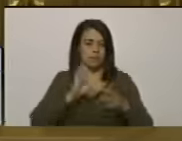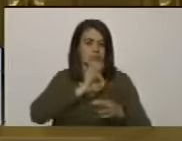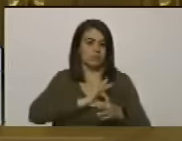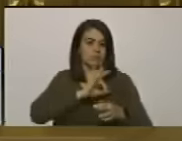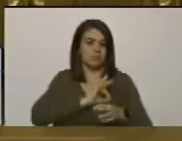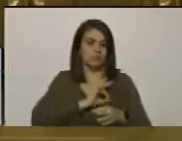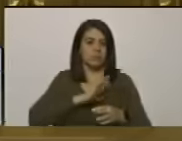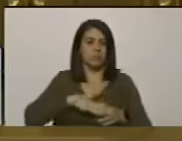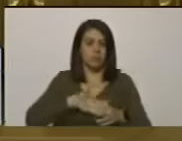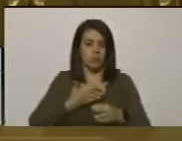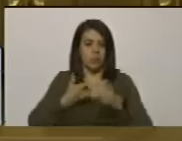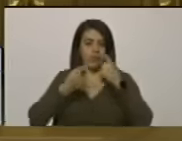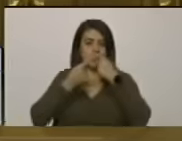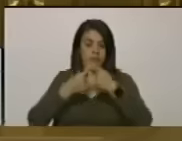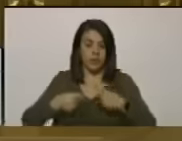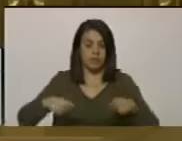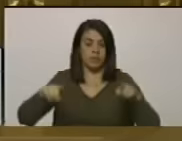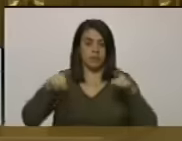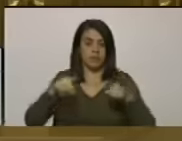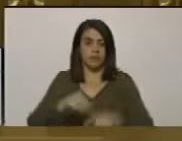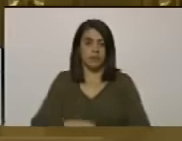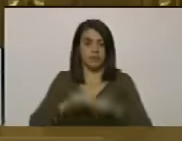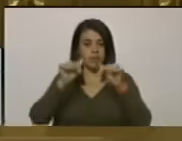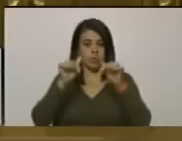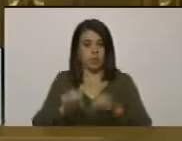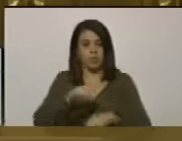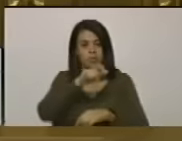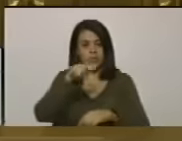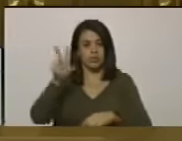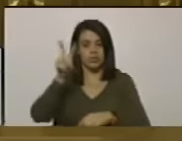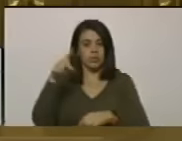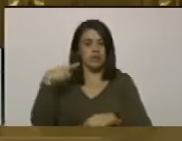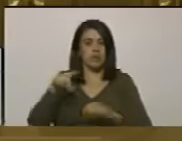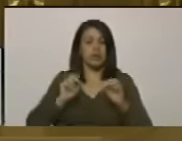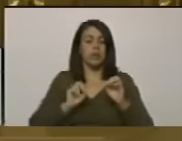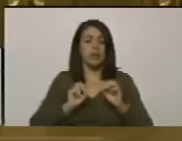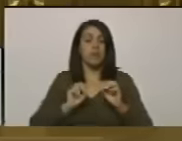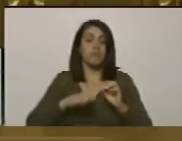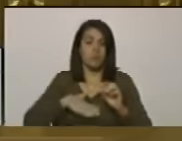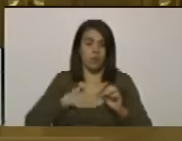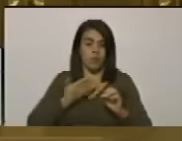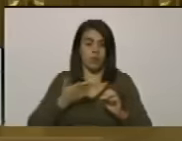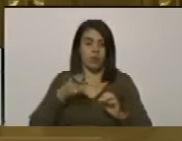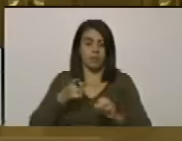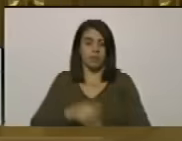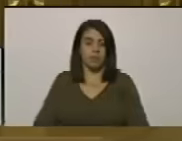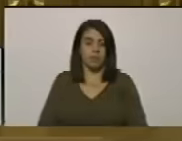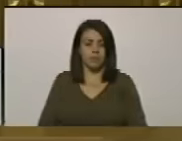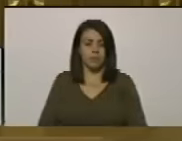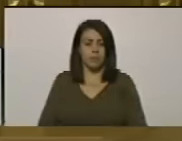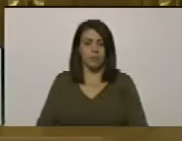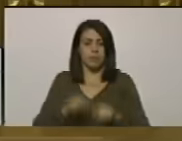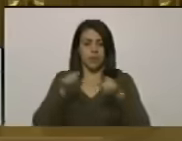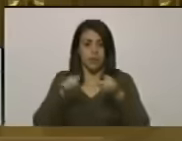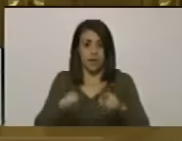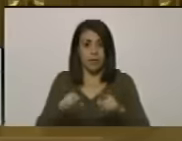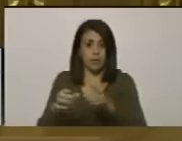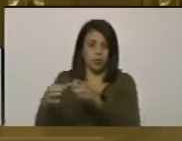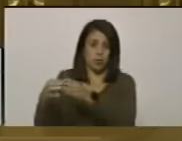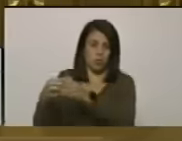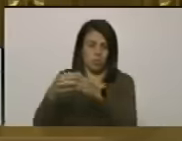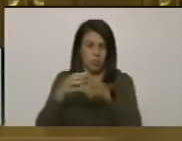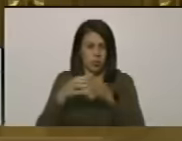que nos pueda distinguir. Hoy los venezolanos tenemos la posibilidad de que esos sectores